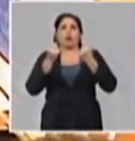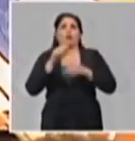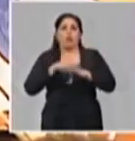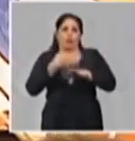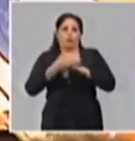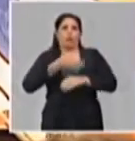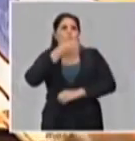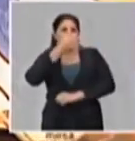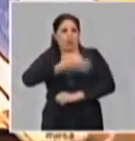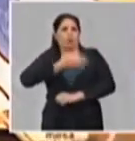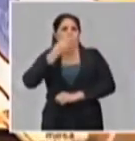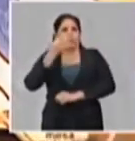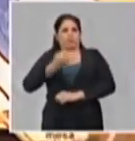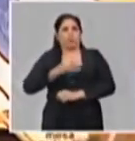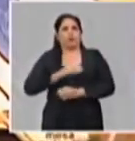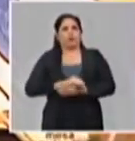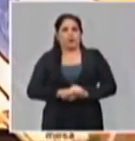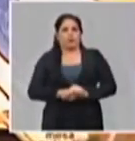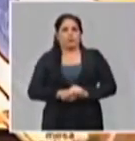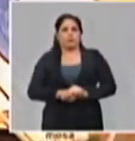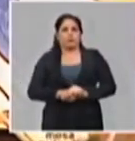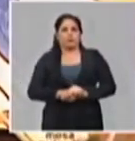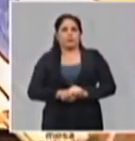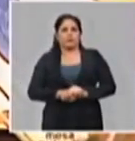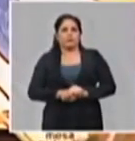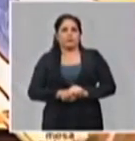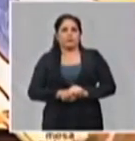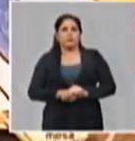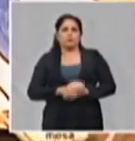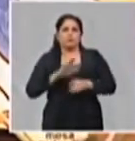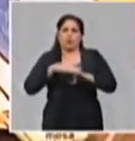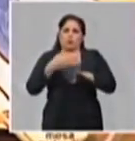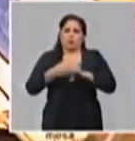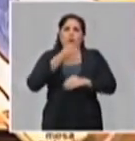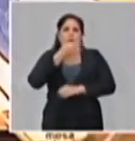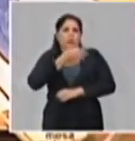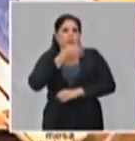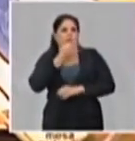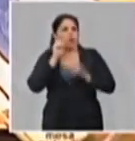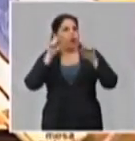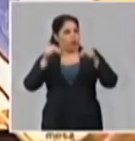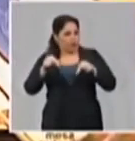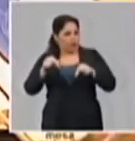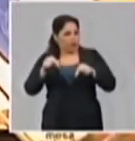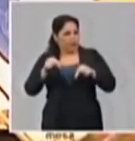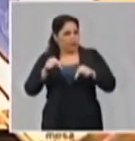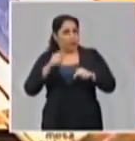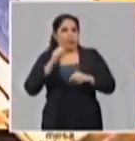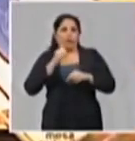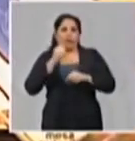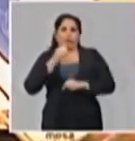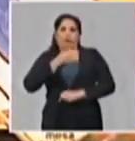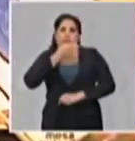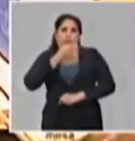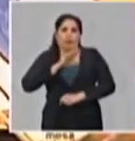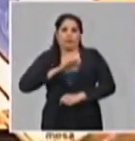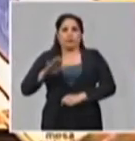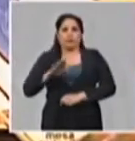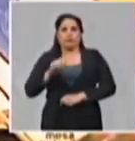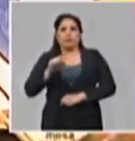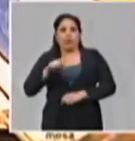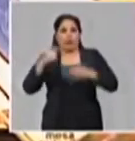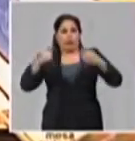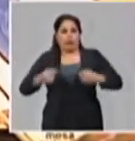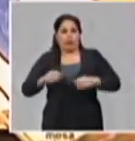posteriormente. Ahora, una vez que ya se tomaron estas